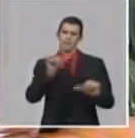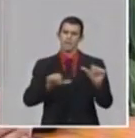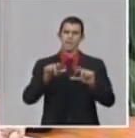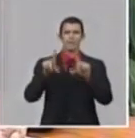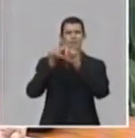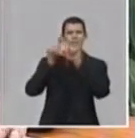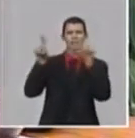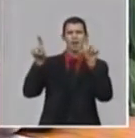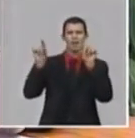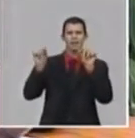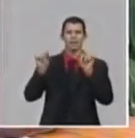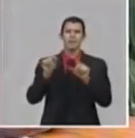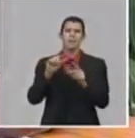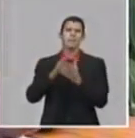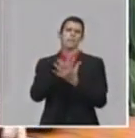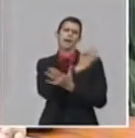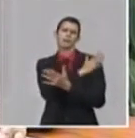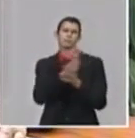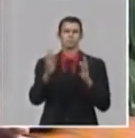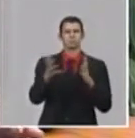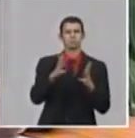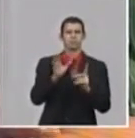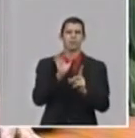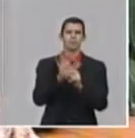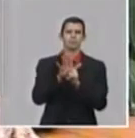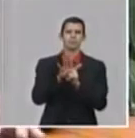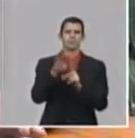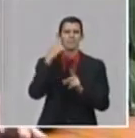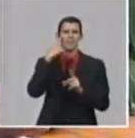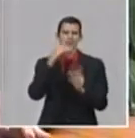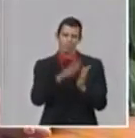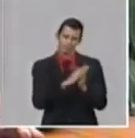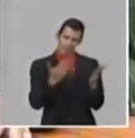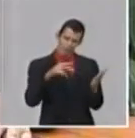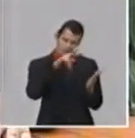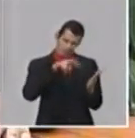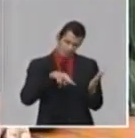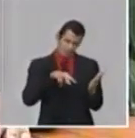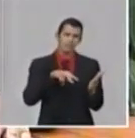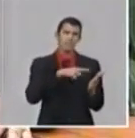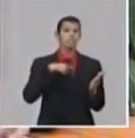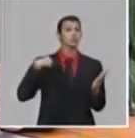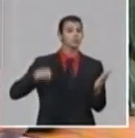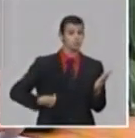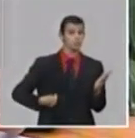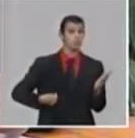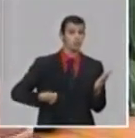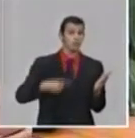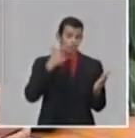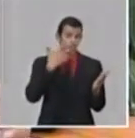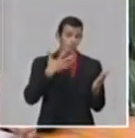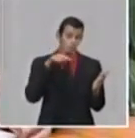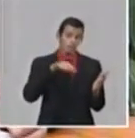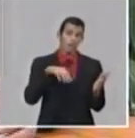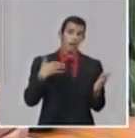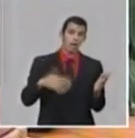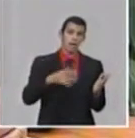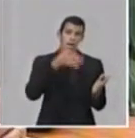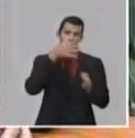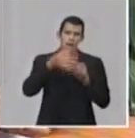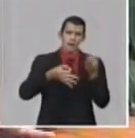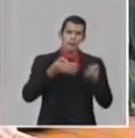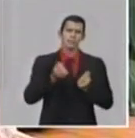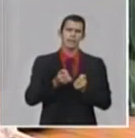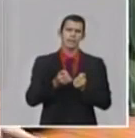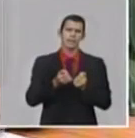artículos científicos muy serios, el primero de ellos por un grupo de colegas chinos, donde describe lo que sucede